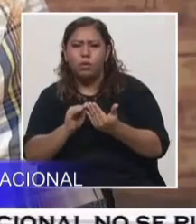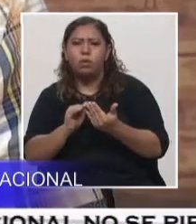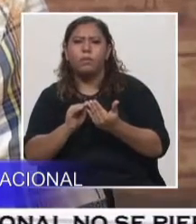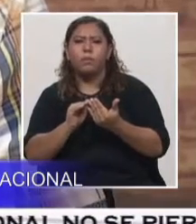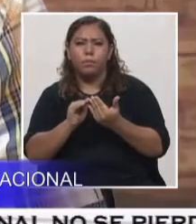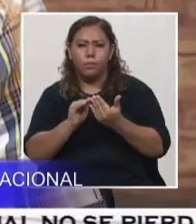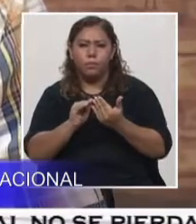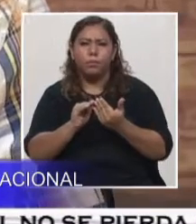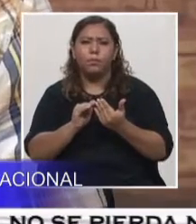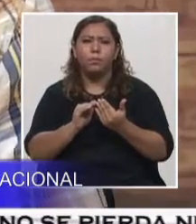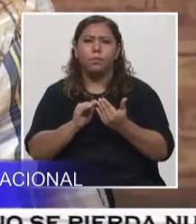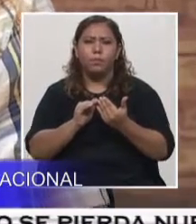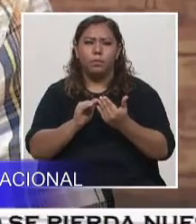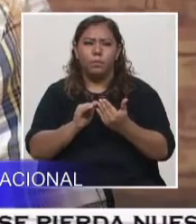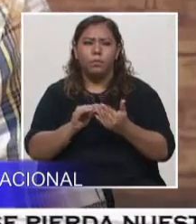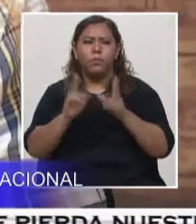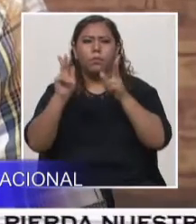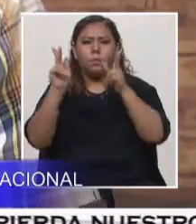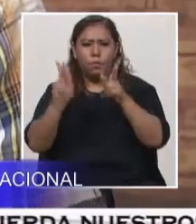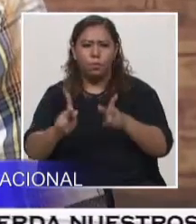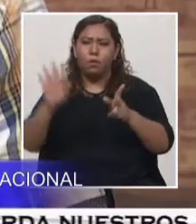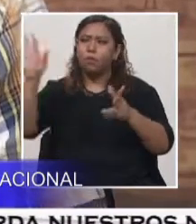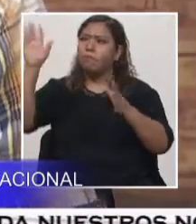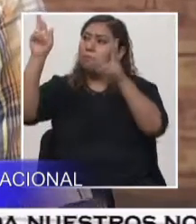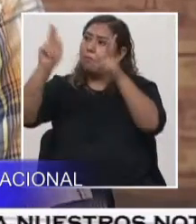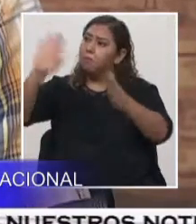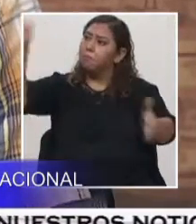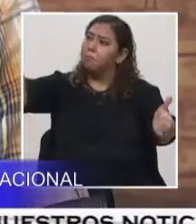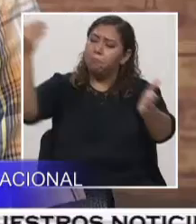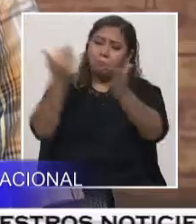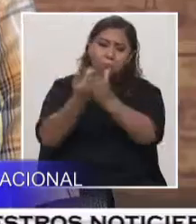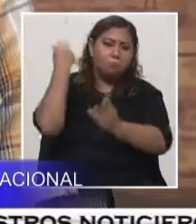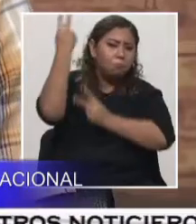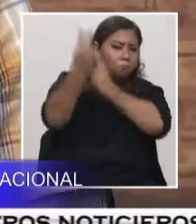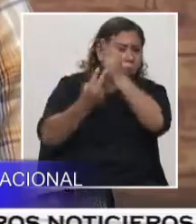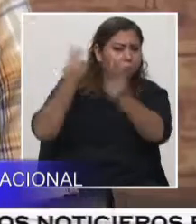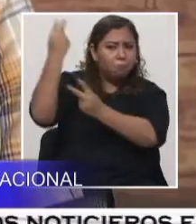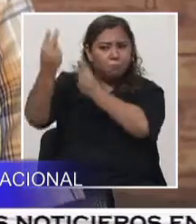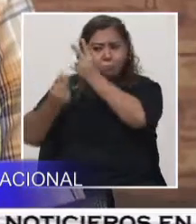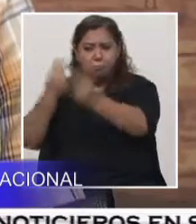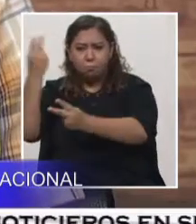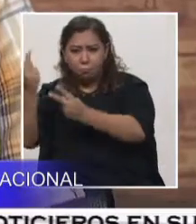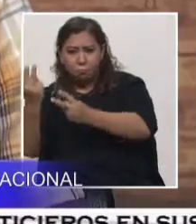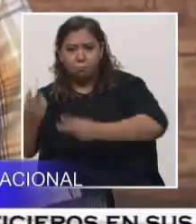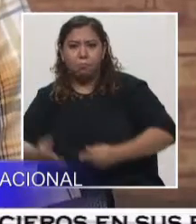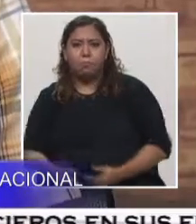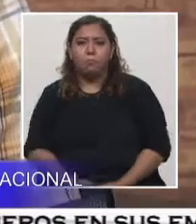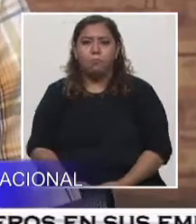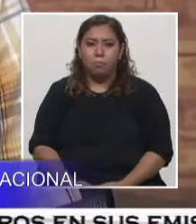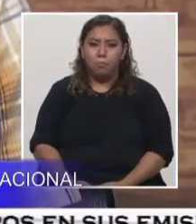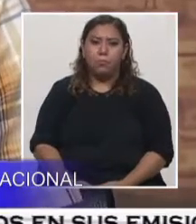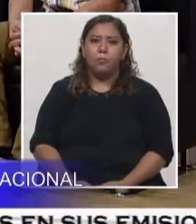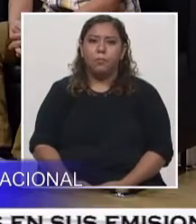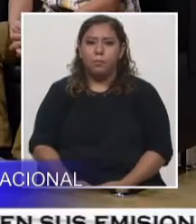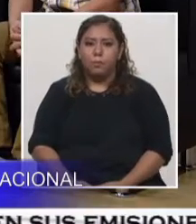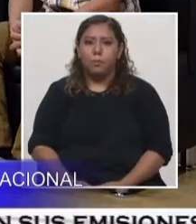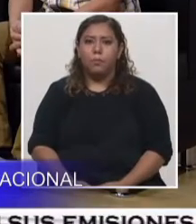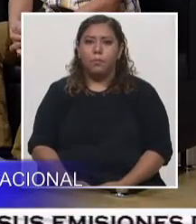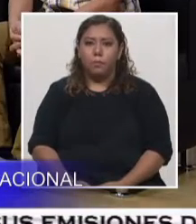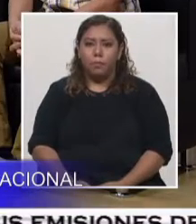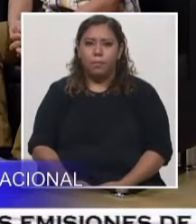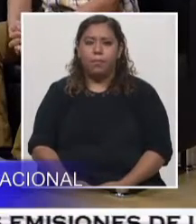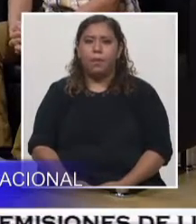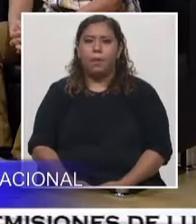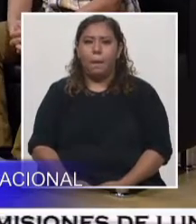la llegada de visitantes a sus lugares, a sus comunidades. Claro, y esto es importante incluso, todo ese número de